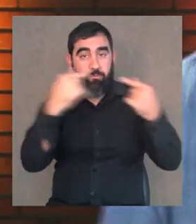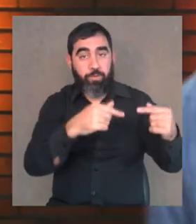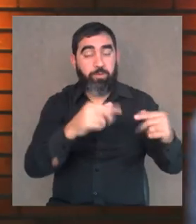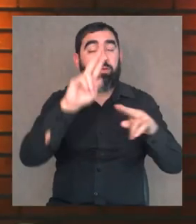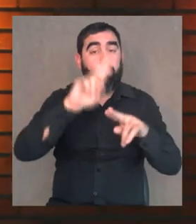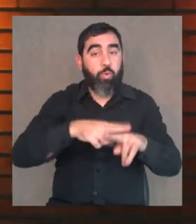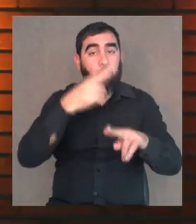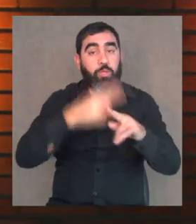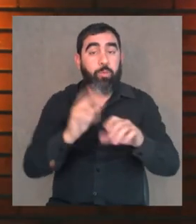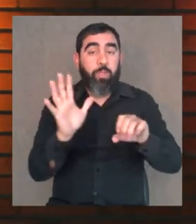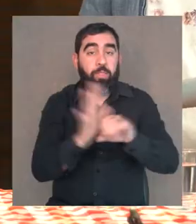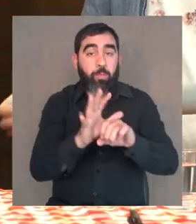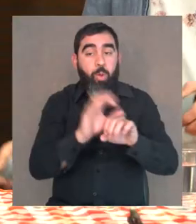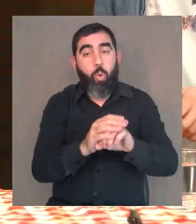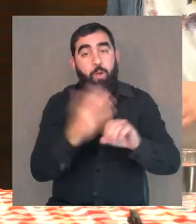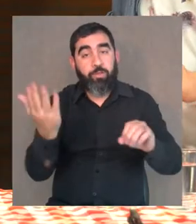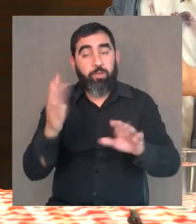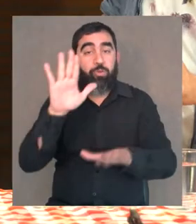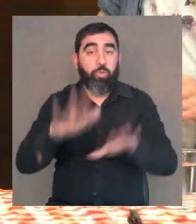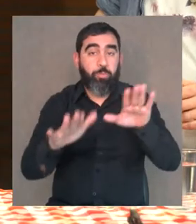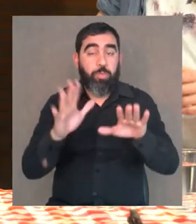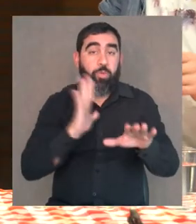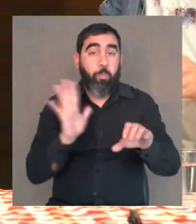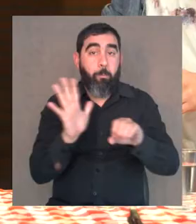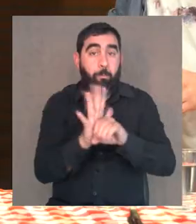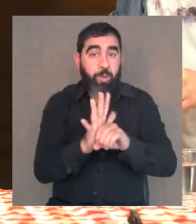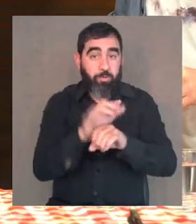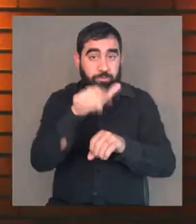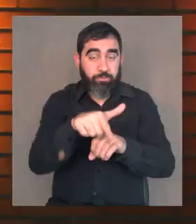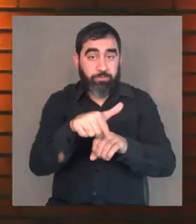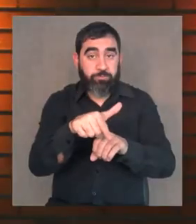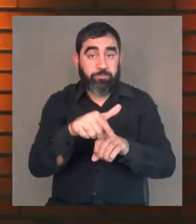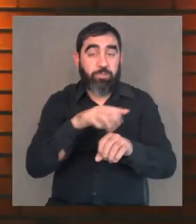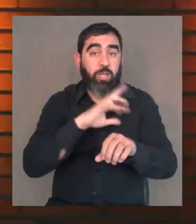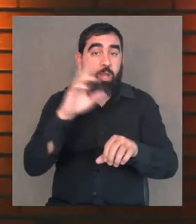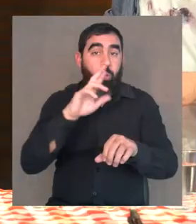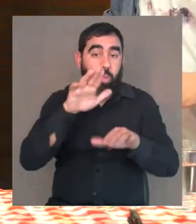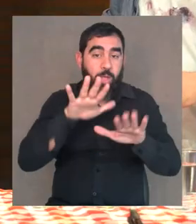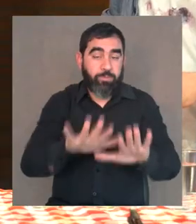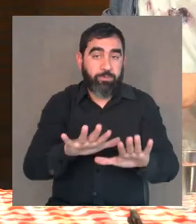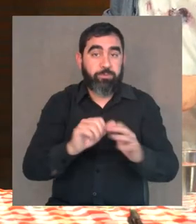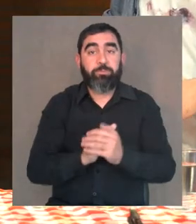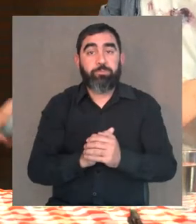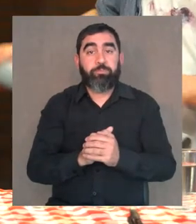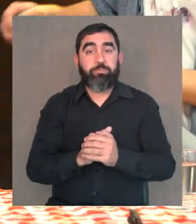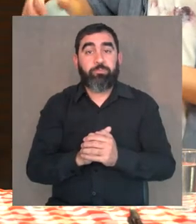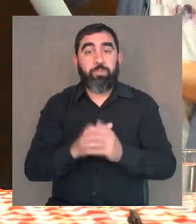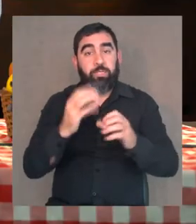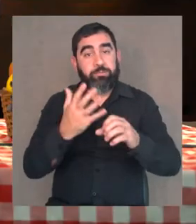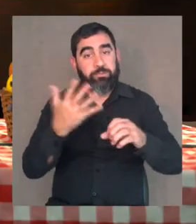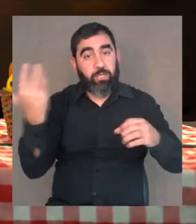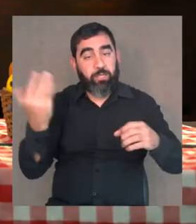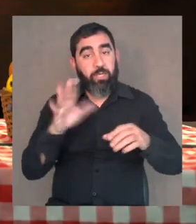que de vuelta son el tapado y el abierto. Si dejamos la palma tapando la abertura del tubo, tenemos un sonido grave.